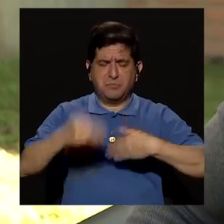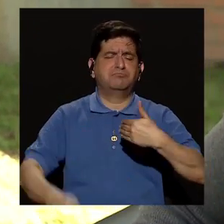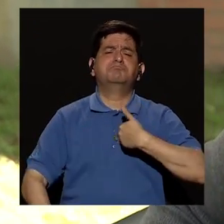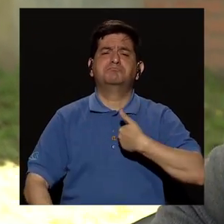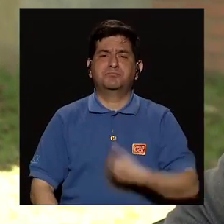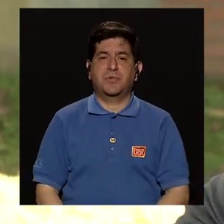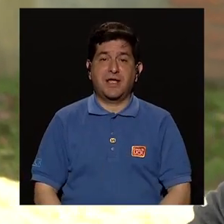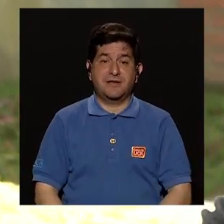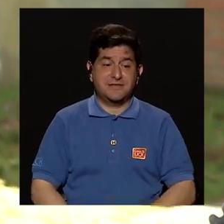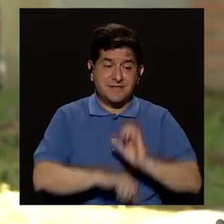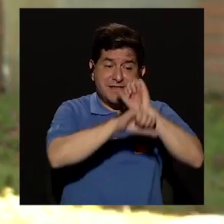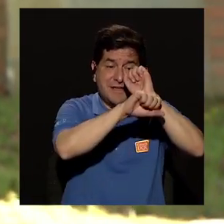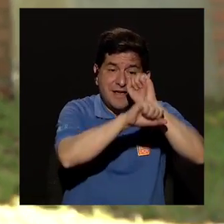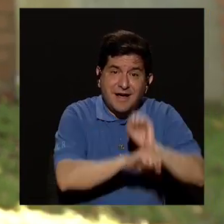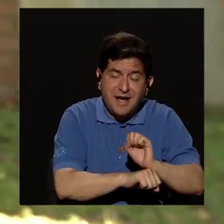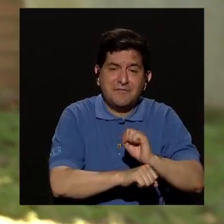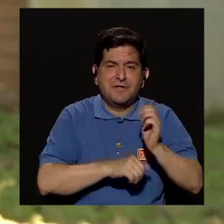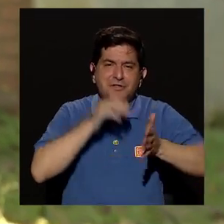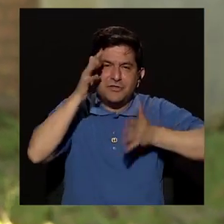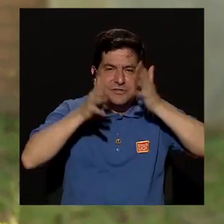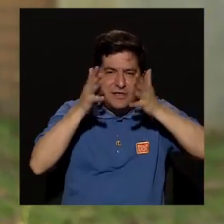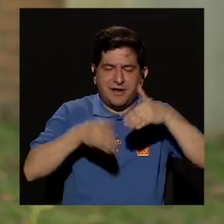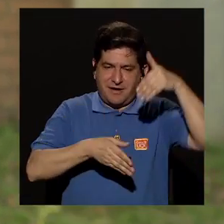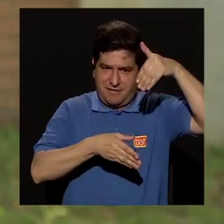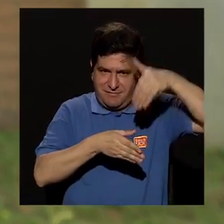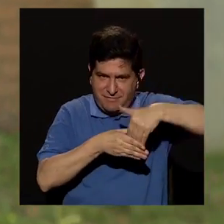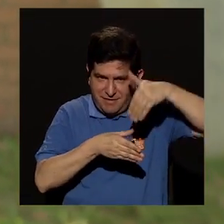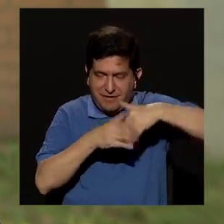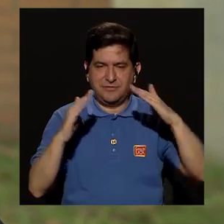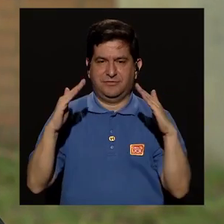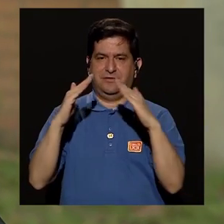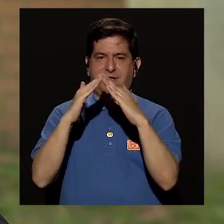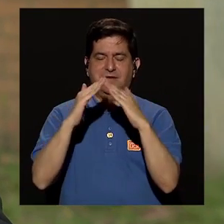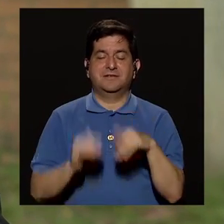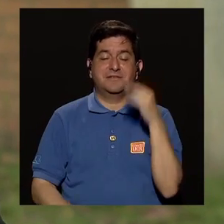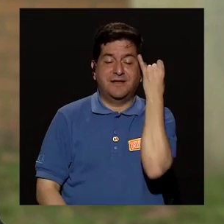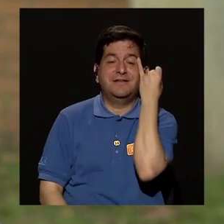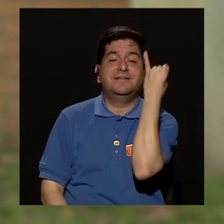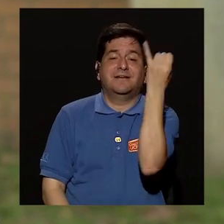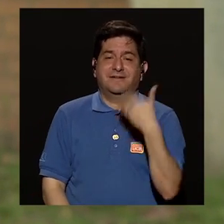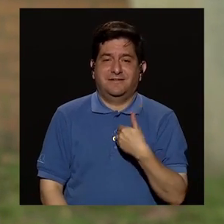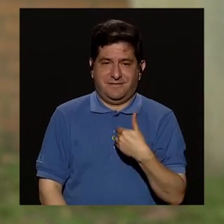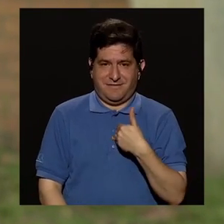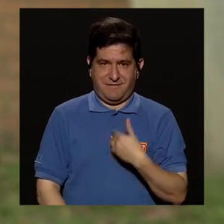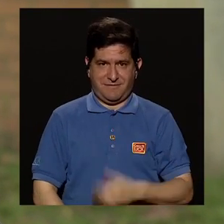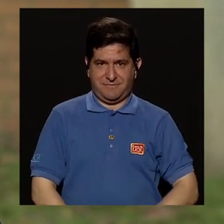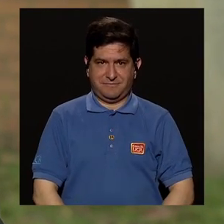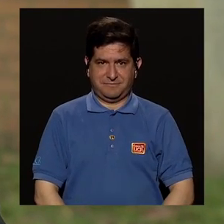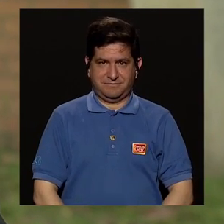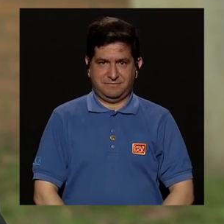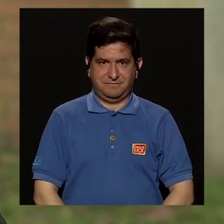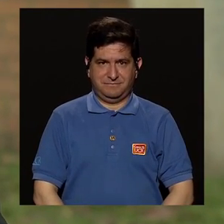Entonces, es crear hábitos. Las normas dentro del hogar deben crear hábitos. Esa es la intención, por lo menos.